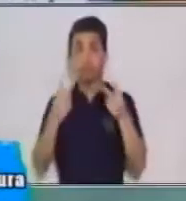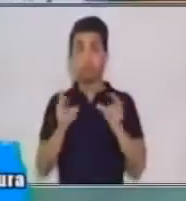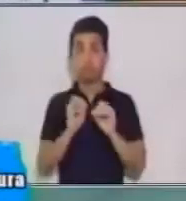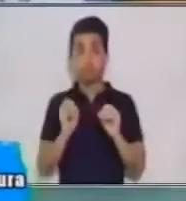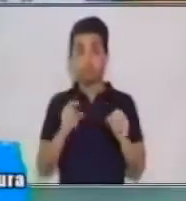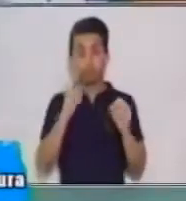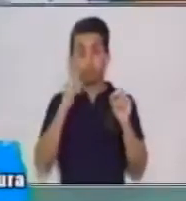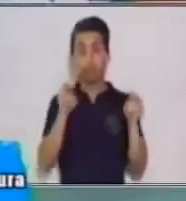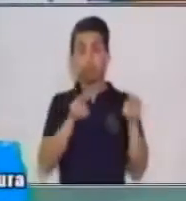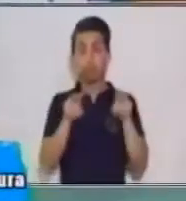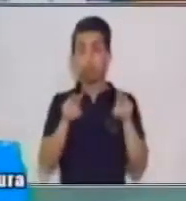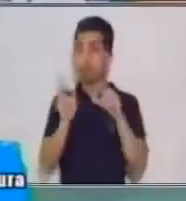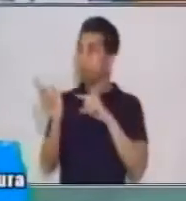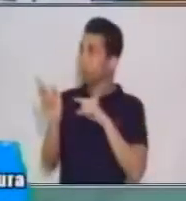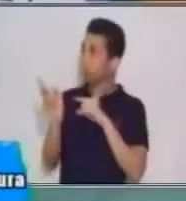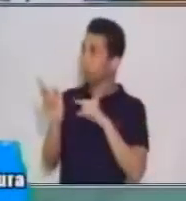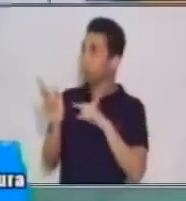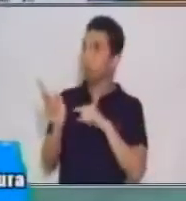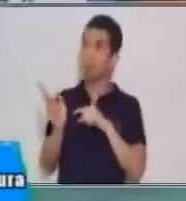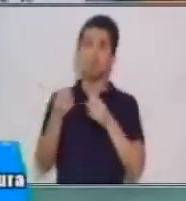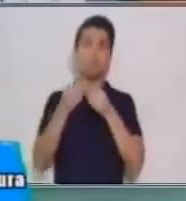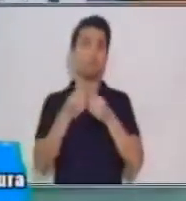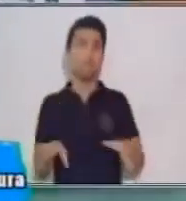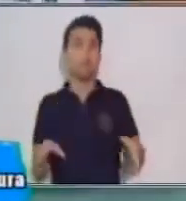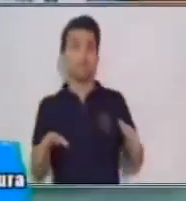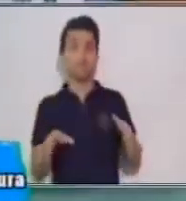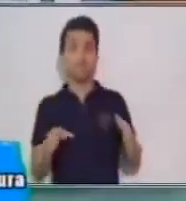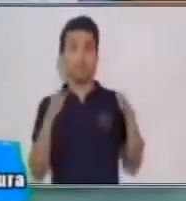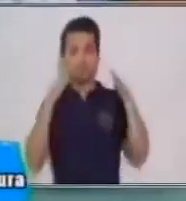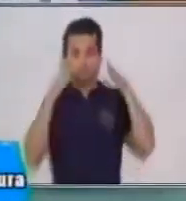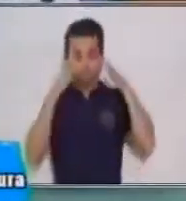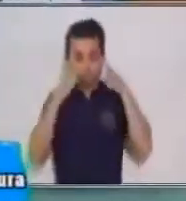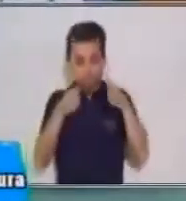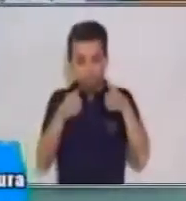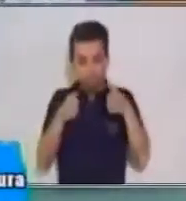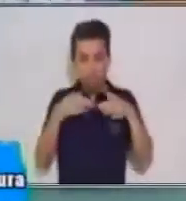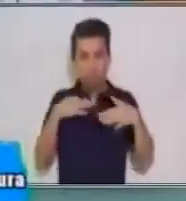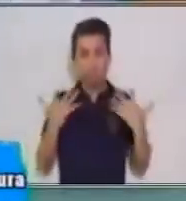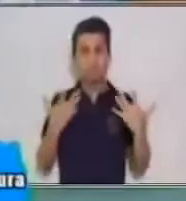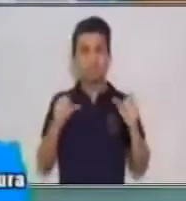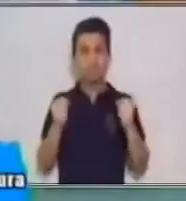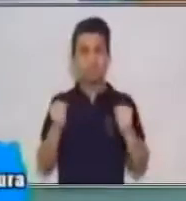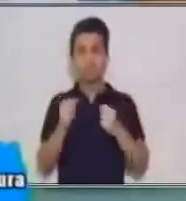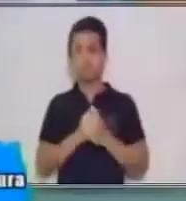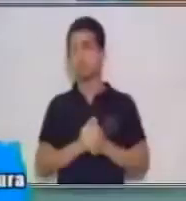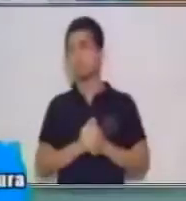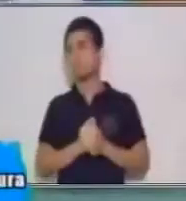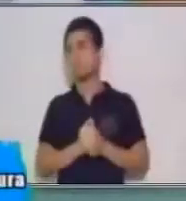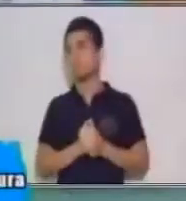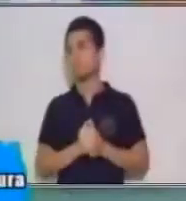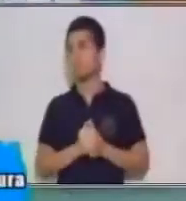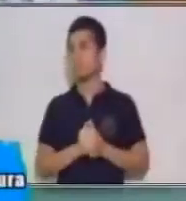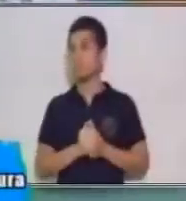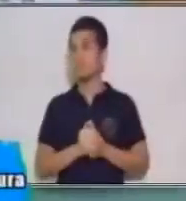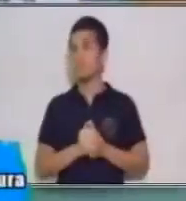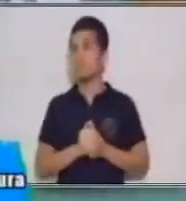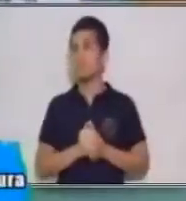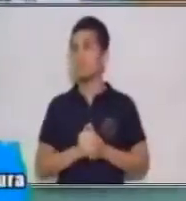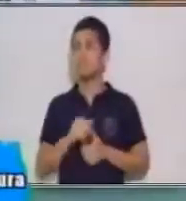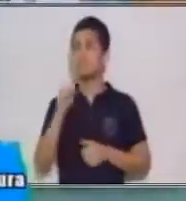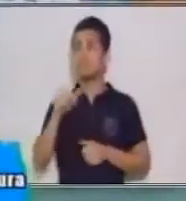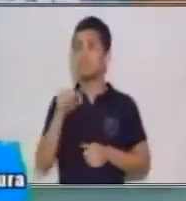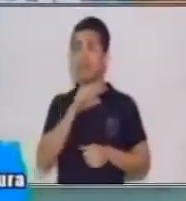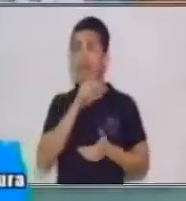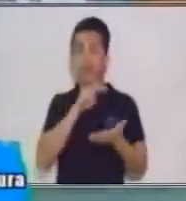un poquito de la lectura, entonces perdemos la concentración de lo que estamos haciendo. Este tipo de